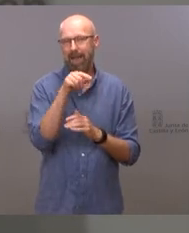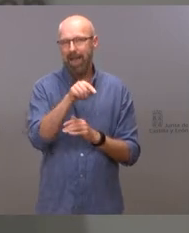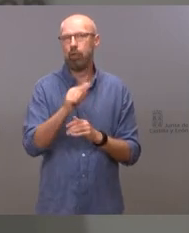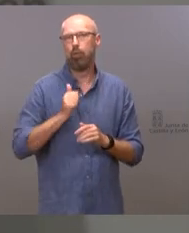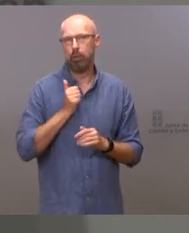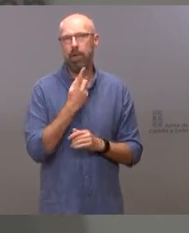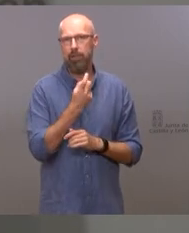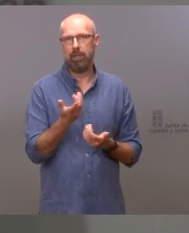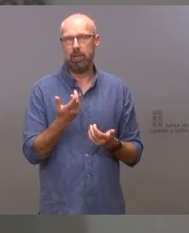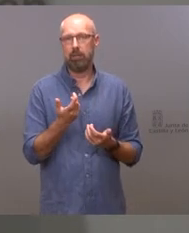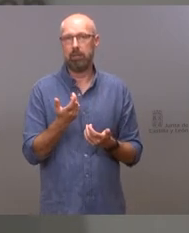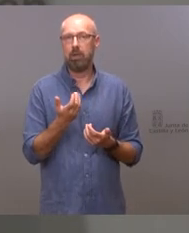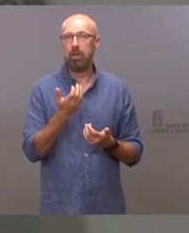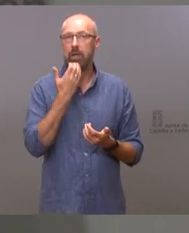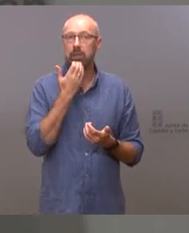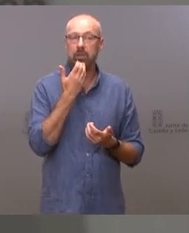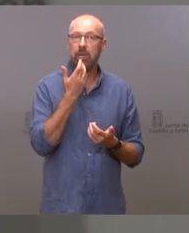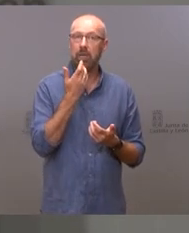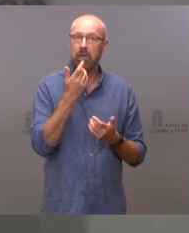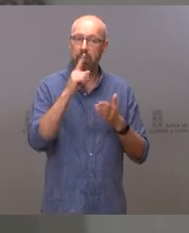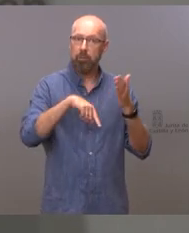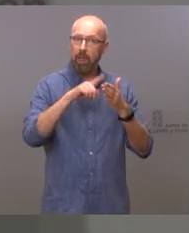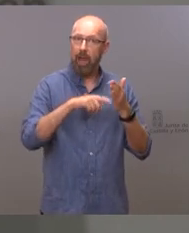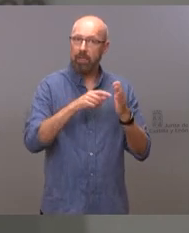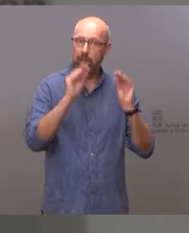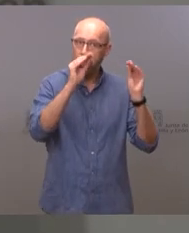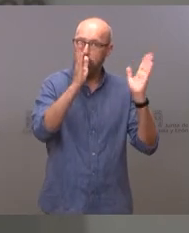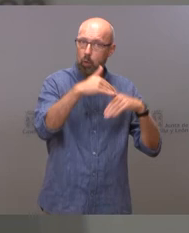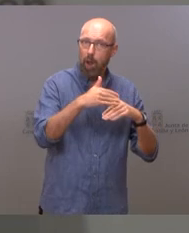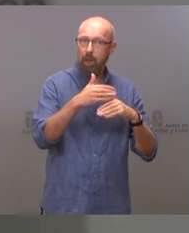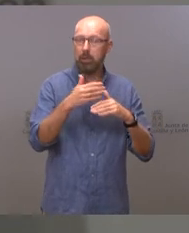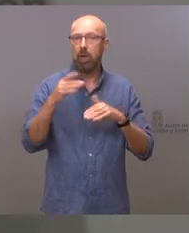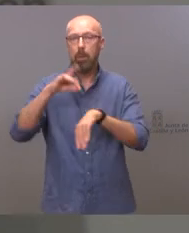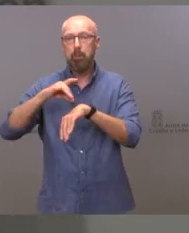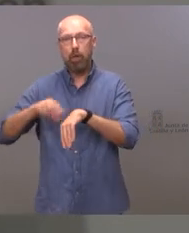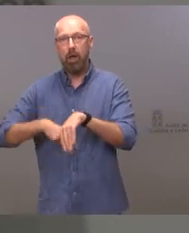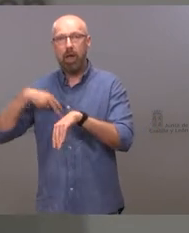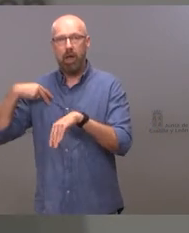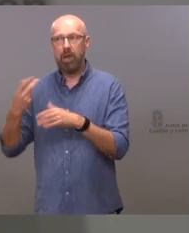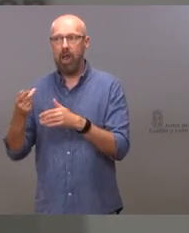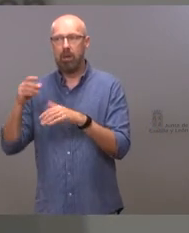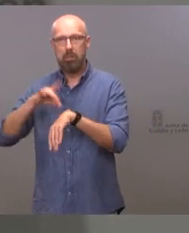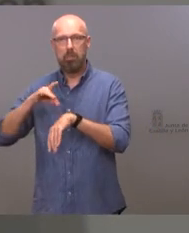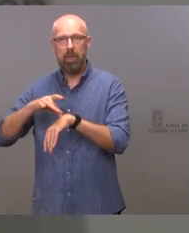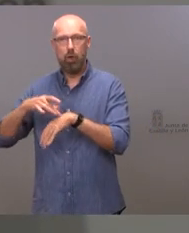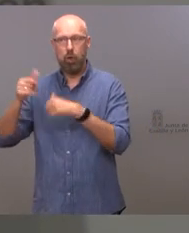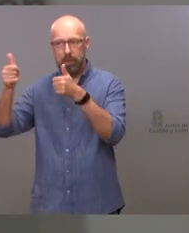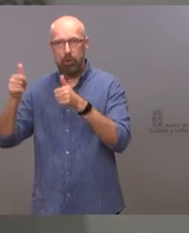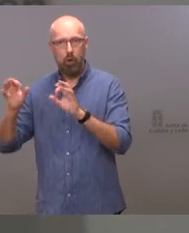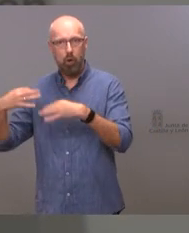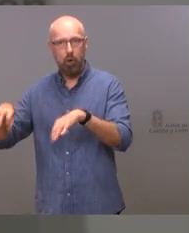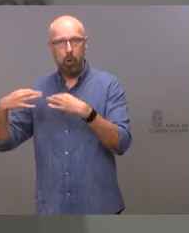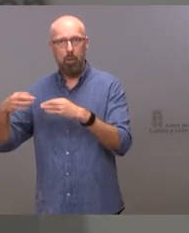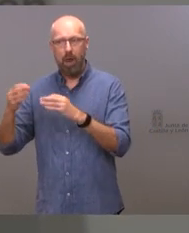si no lo único que haríamos sería aumentar la bolsa de quienes no pueden trabajar porque no tienen el título especialista